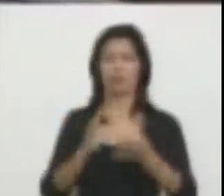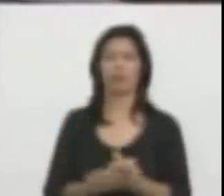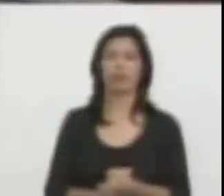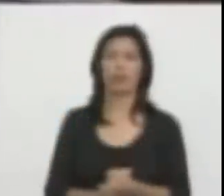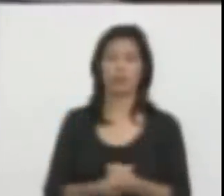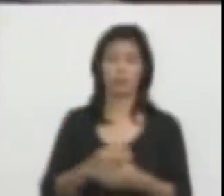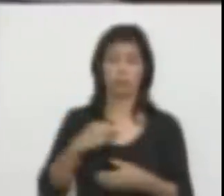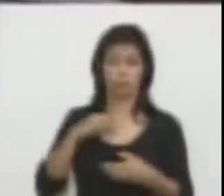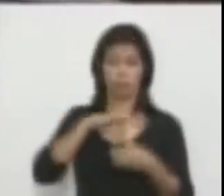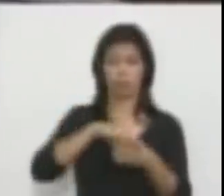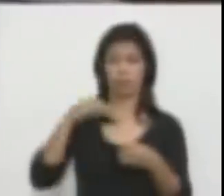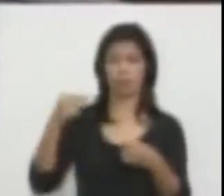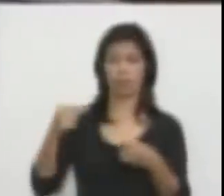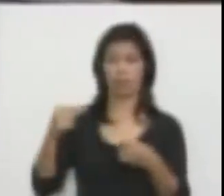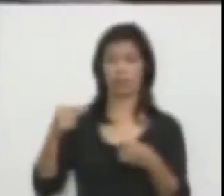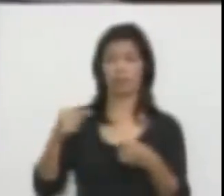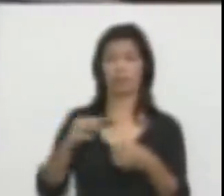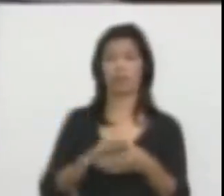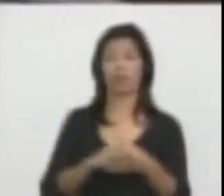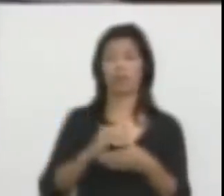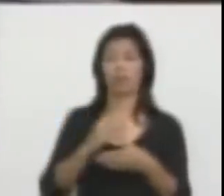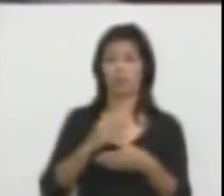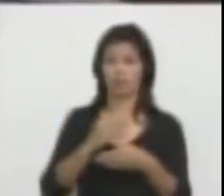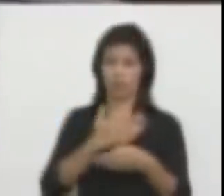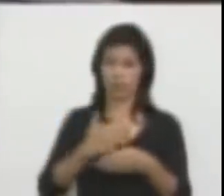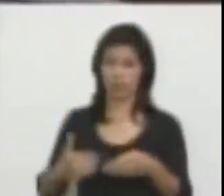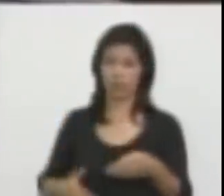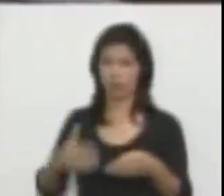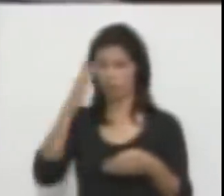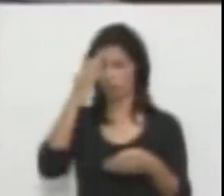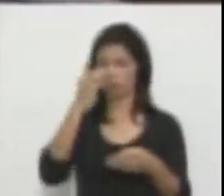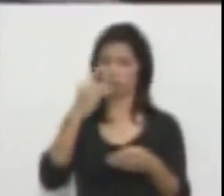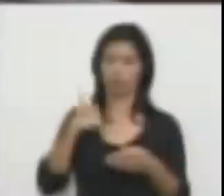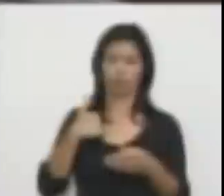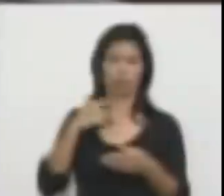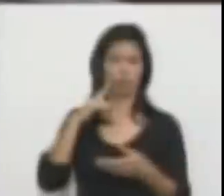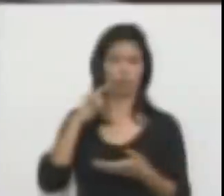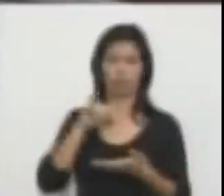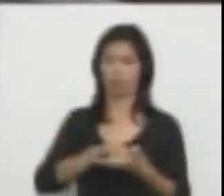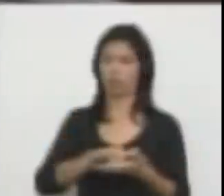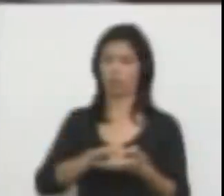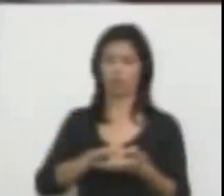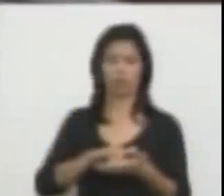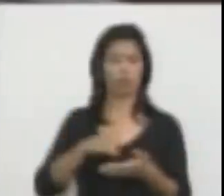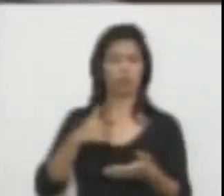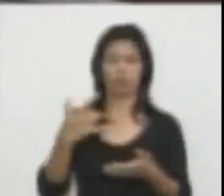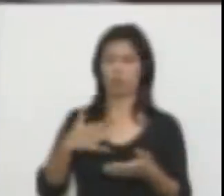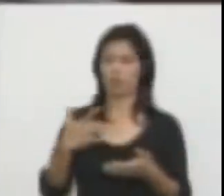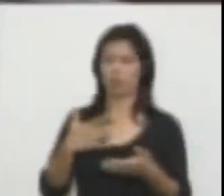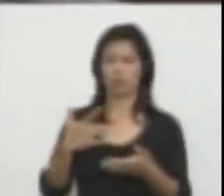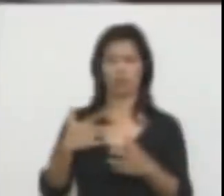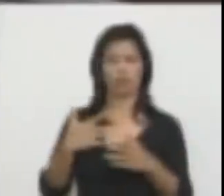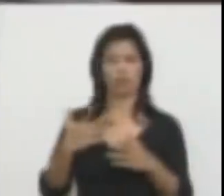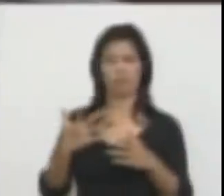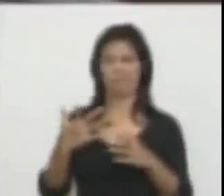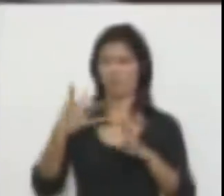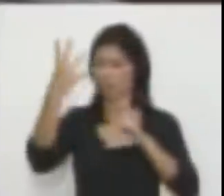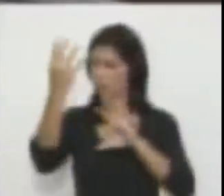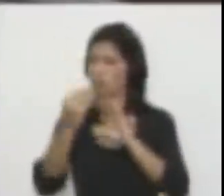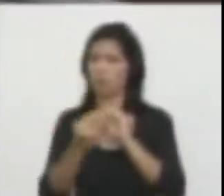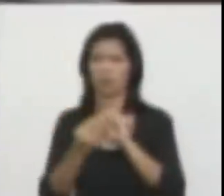voy a votar negativamente este proyecto, señor presidente, porque yo no creo, ni comparto, ni aplaudo, ni deseo